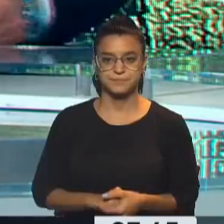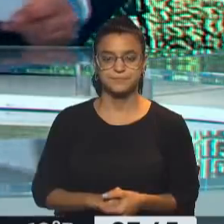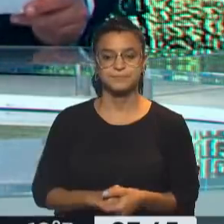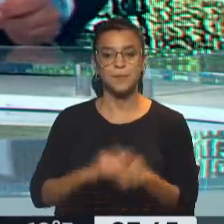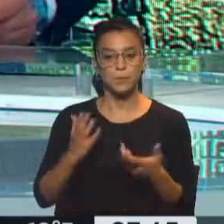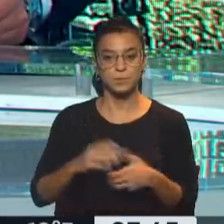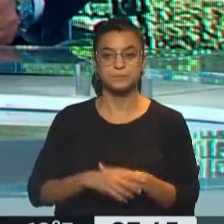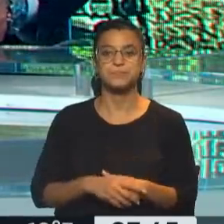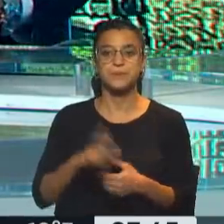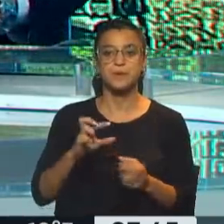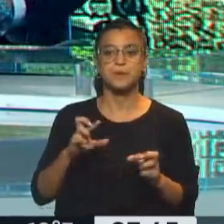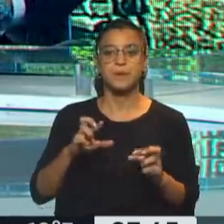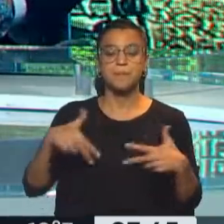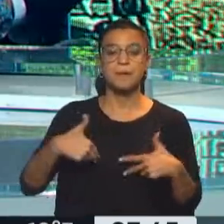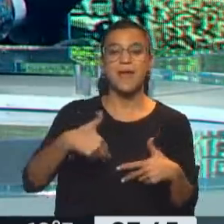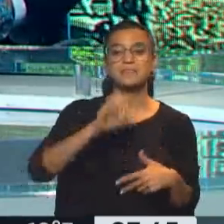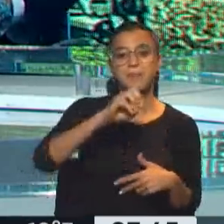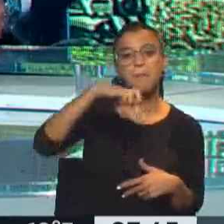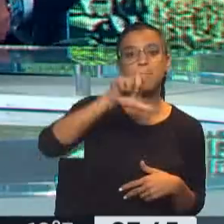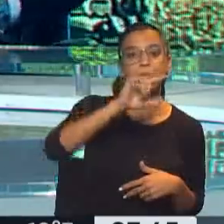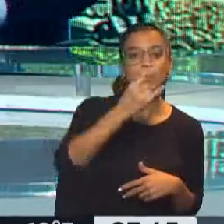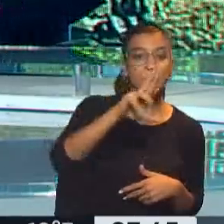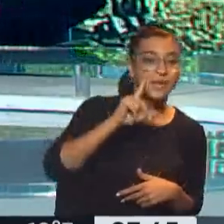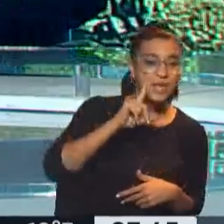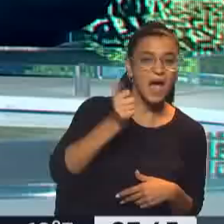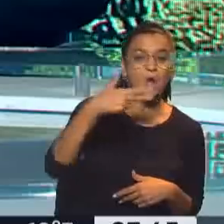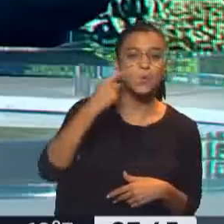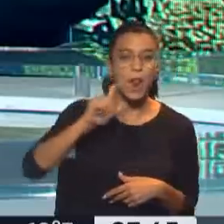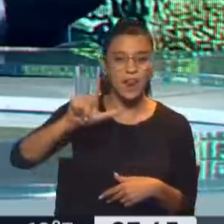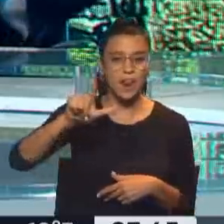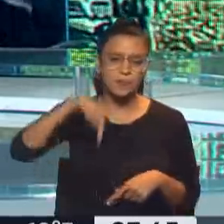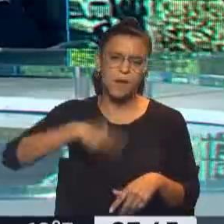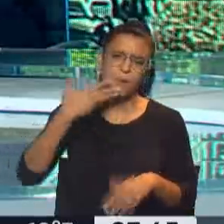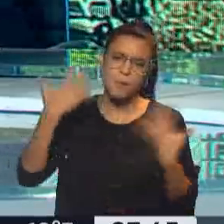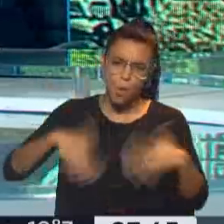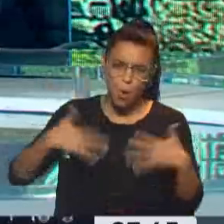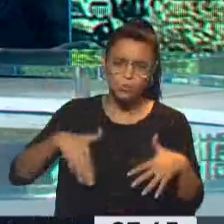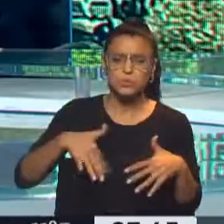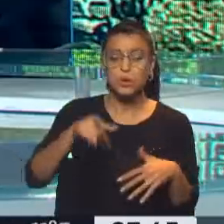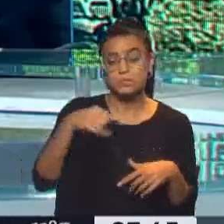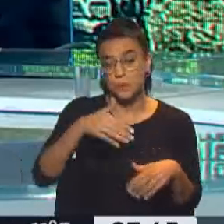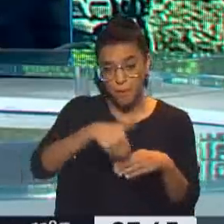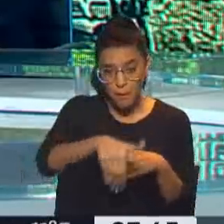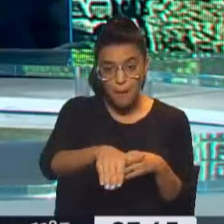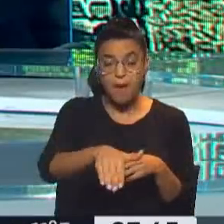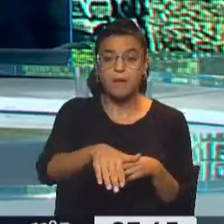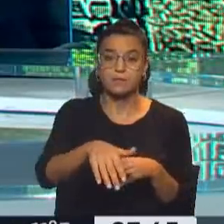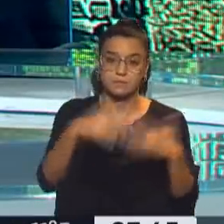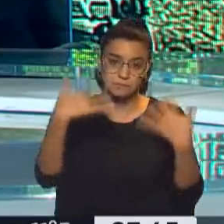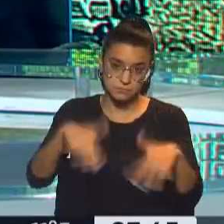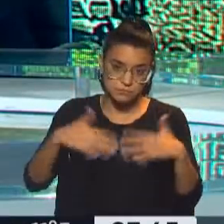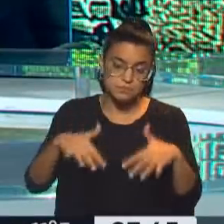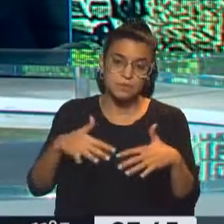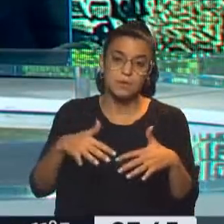Bueno, el plan plurianual, del cual se está hablando mucho y se va a hablar mucho